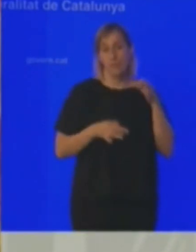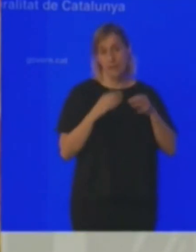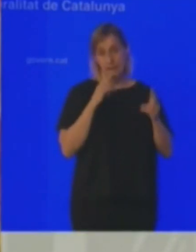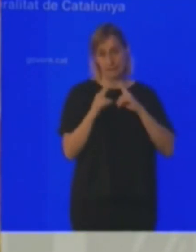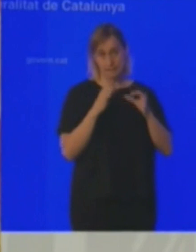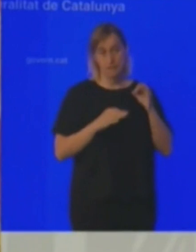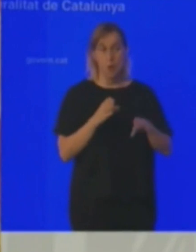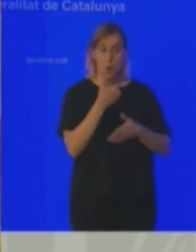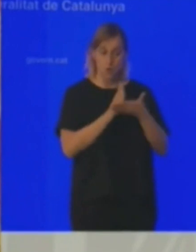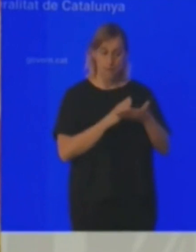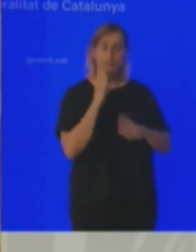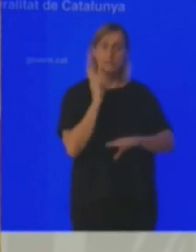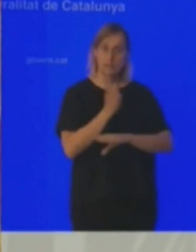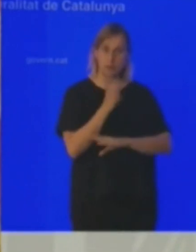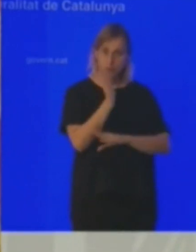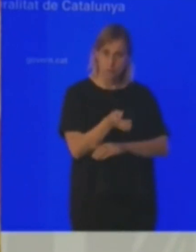su parte de sanción,